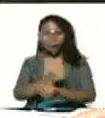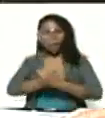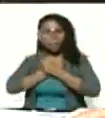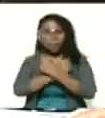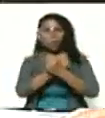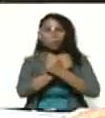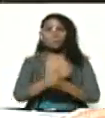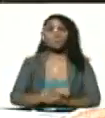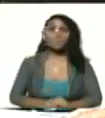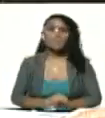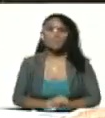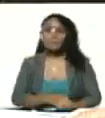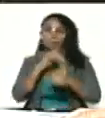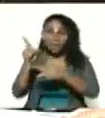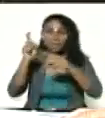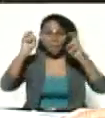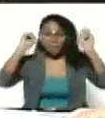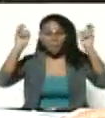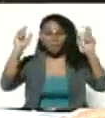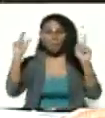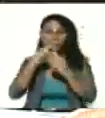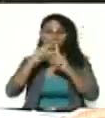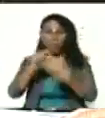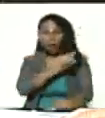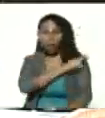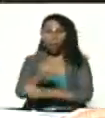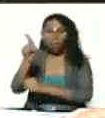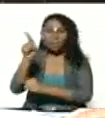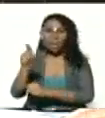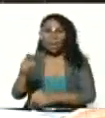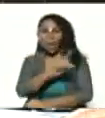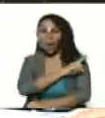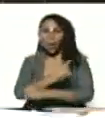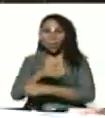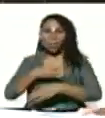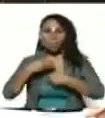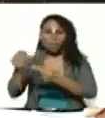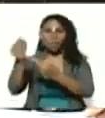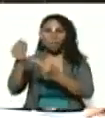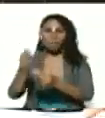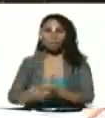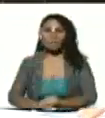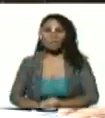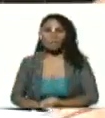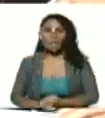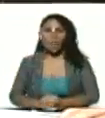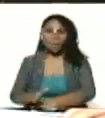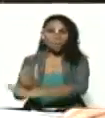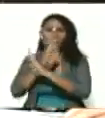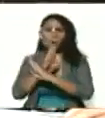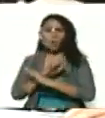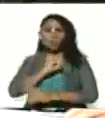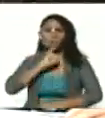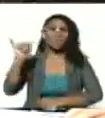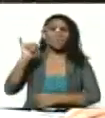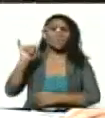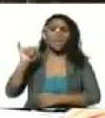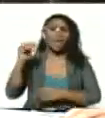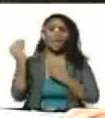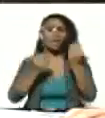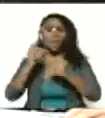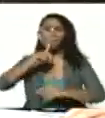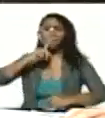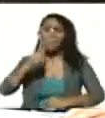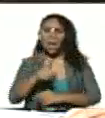esa es la consigna esa es la orden pues la orden está dada el bloqueo lo denunciaremos como cruel